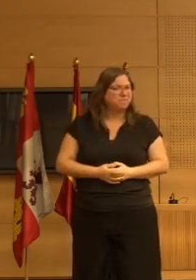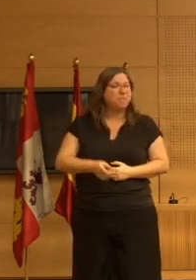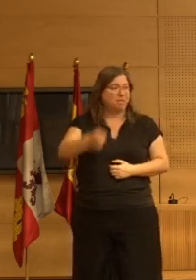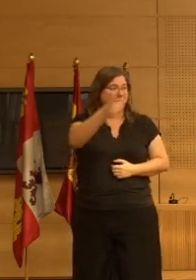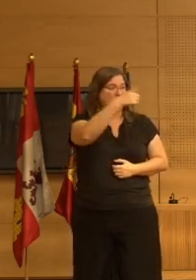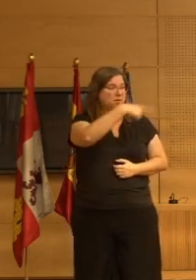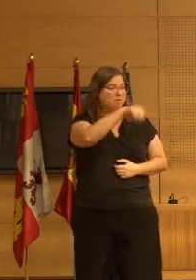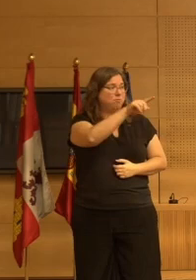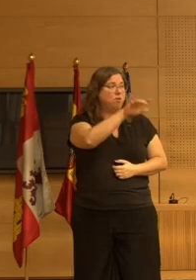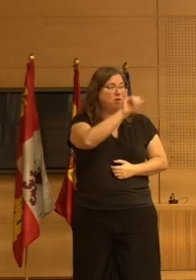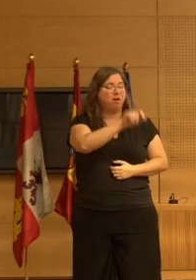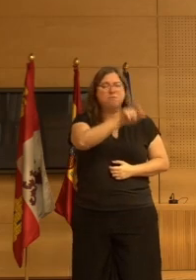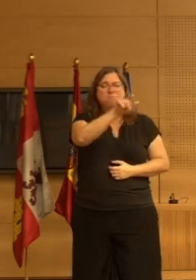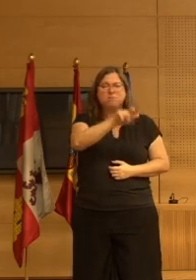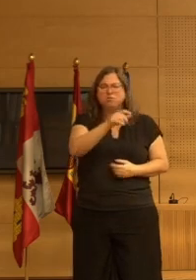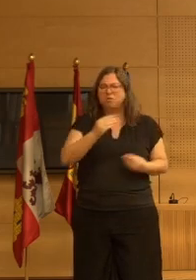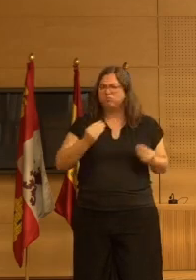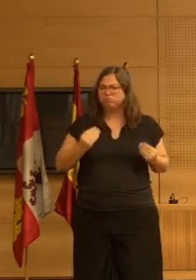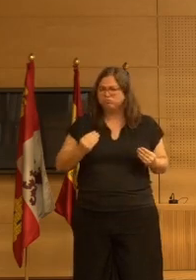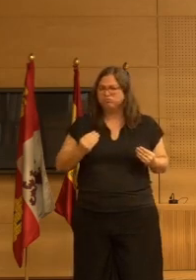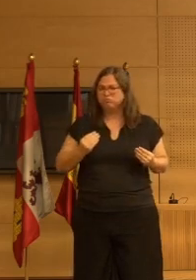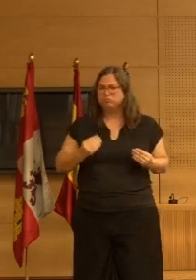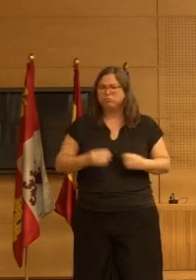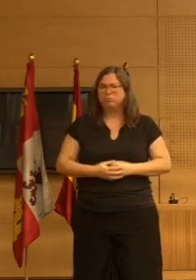gente muy muy fina